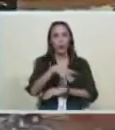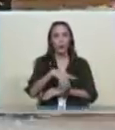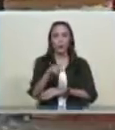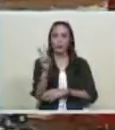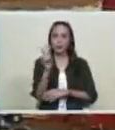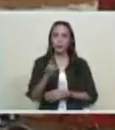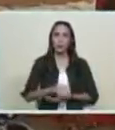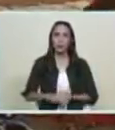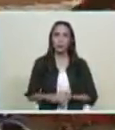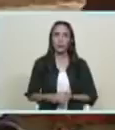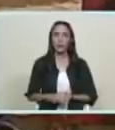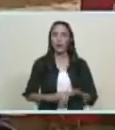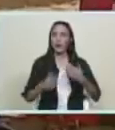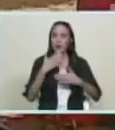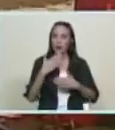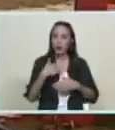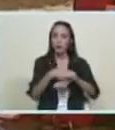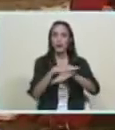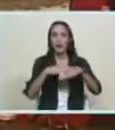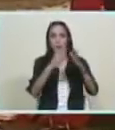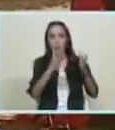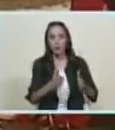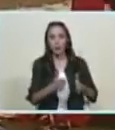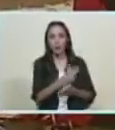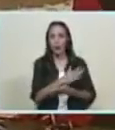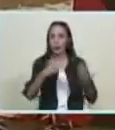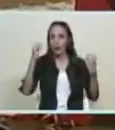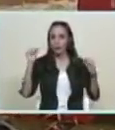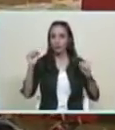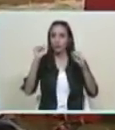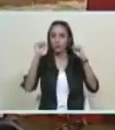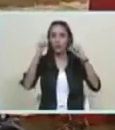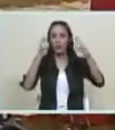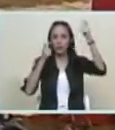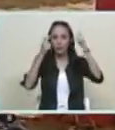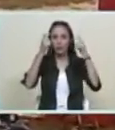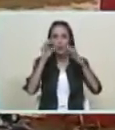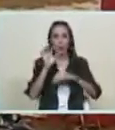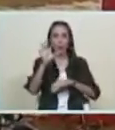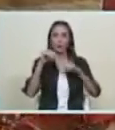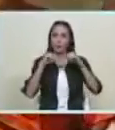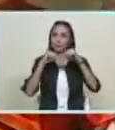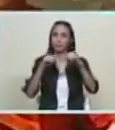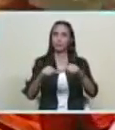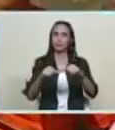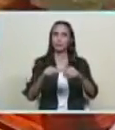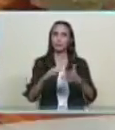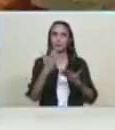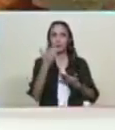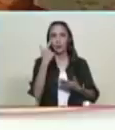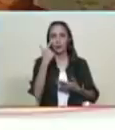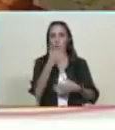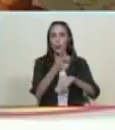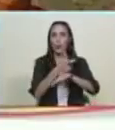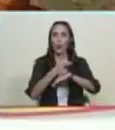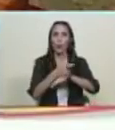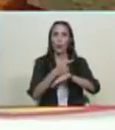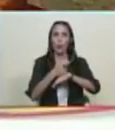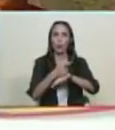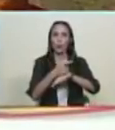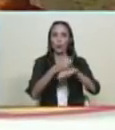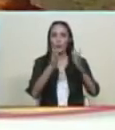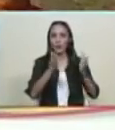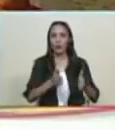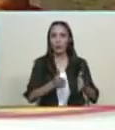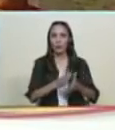gracias señor ministro Chávez vive mi comandante jefe bueno un saludo de mucho cariño de mucho